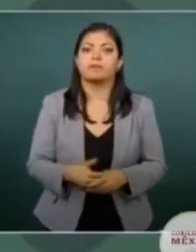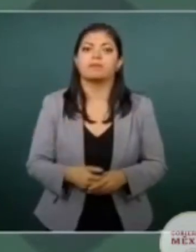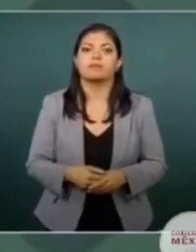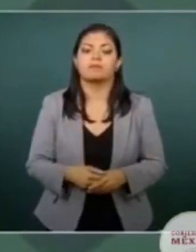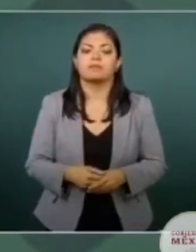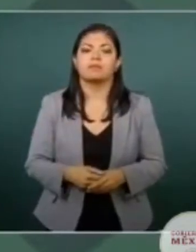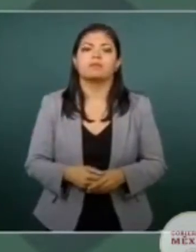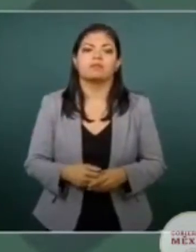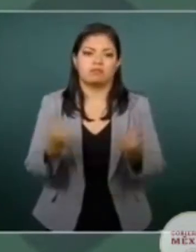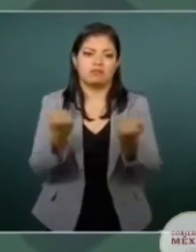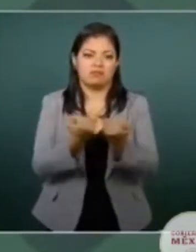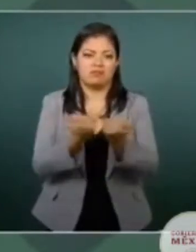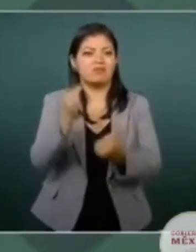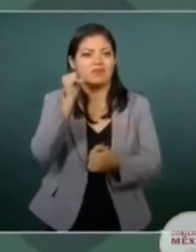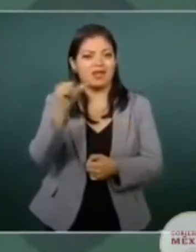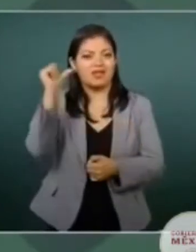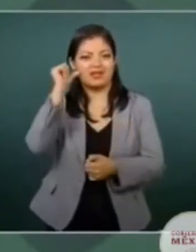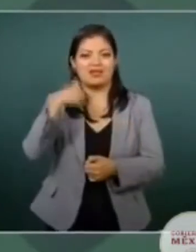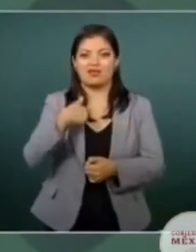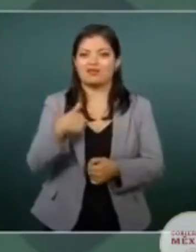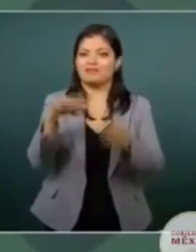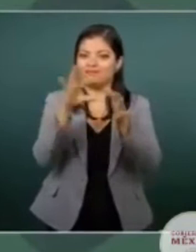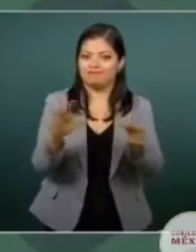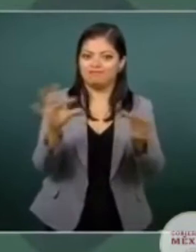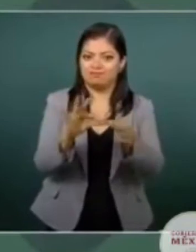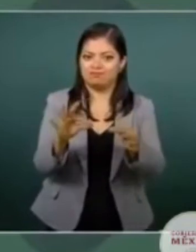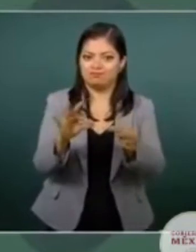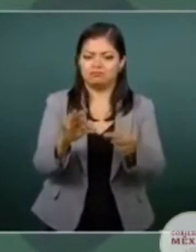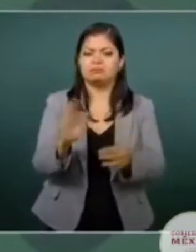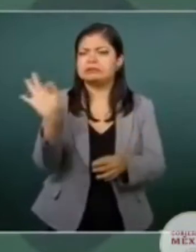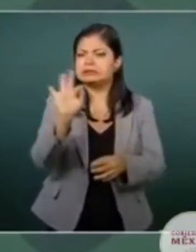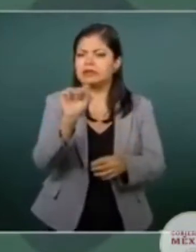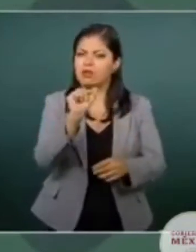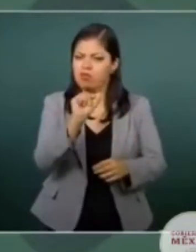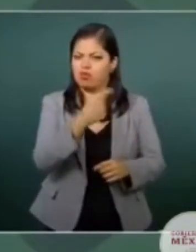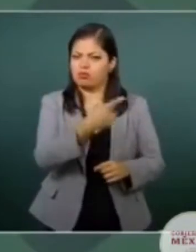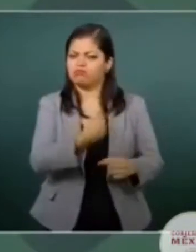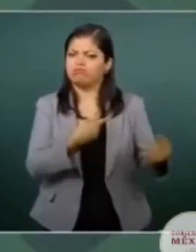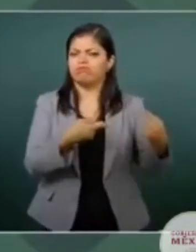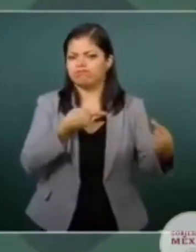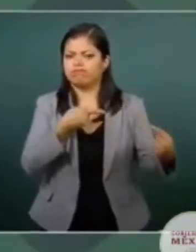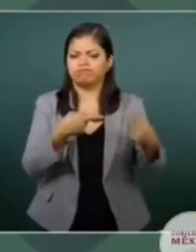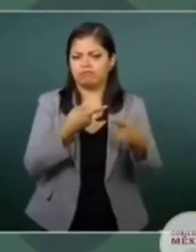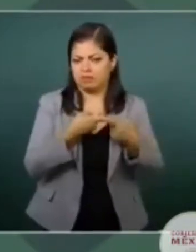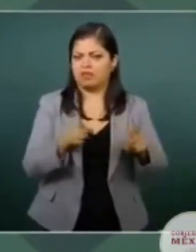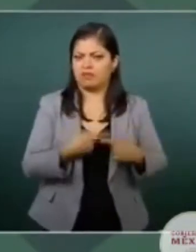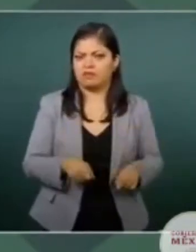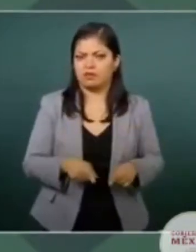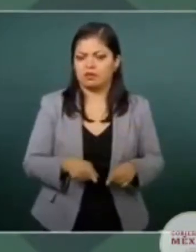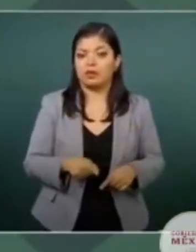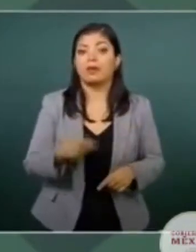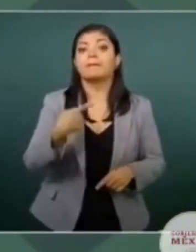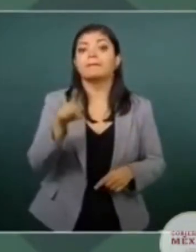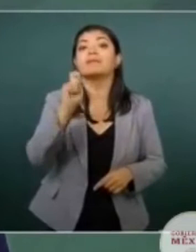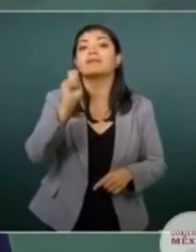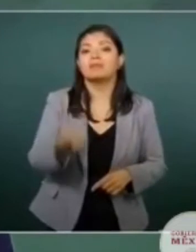expresé ayer, podemos tener diferencias y eso es consustancial a la